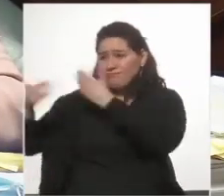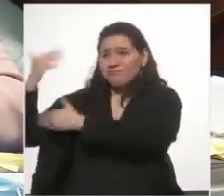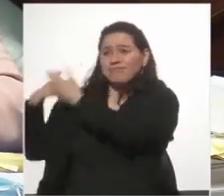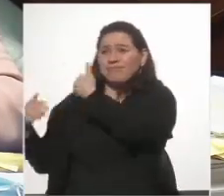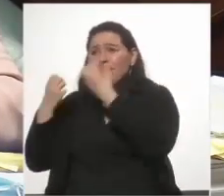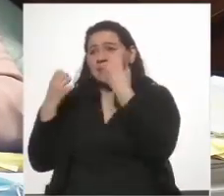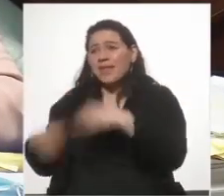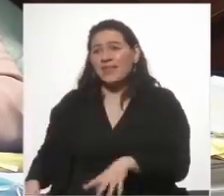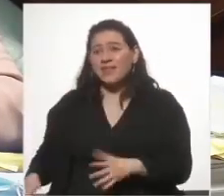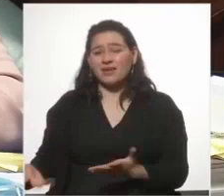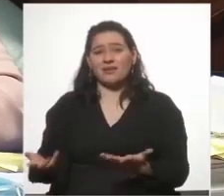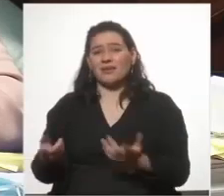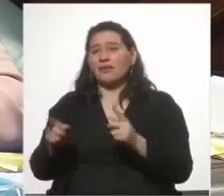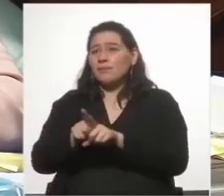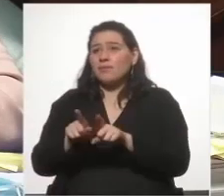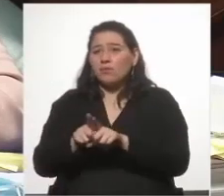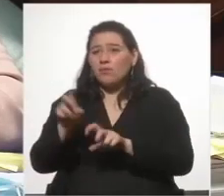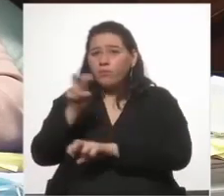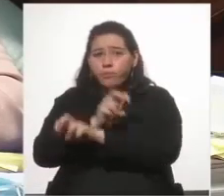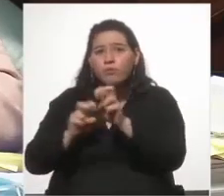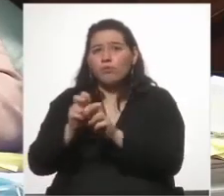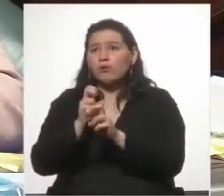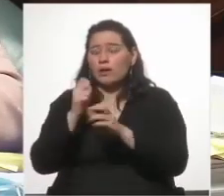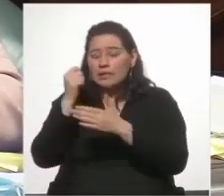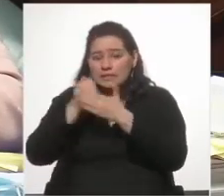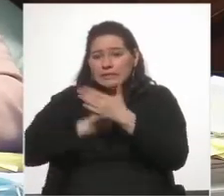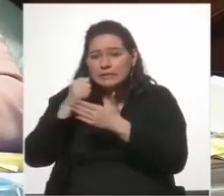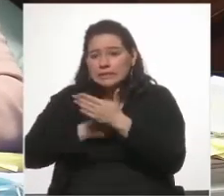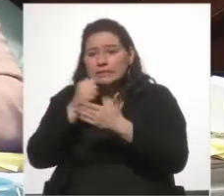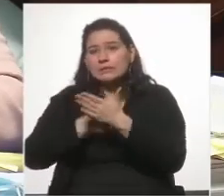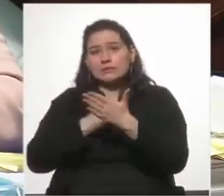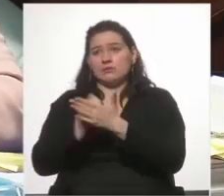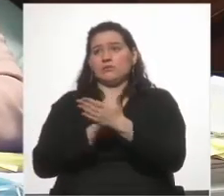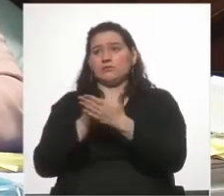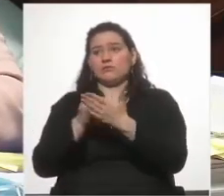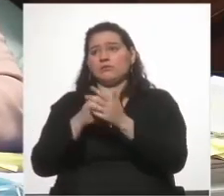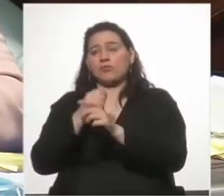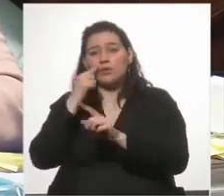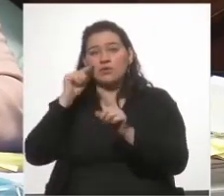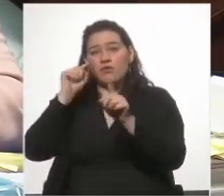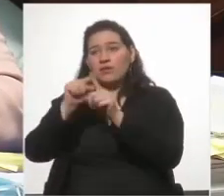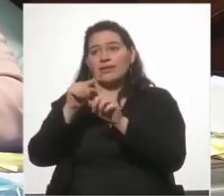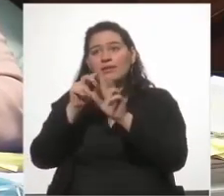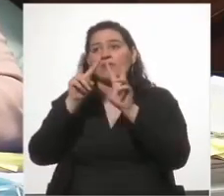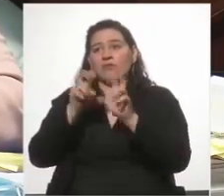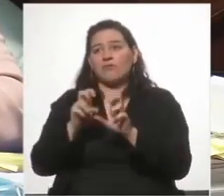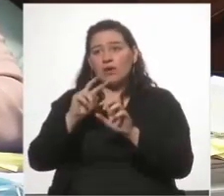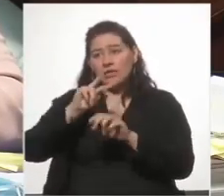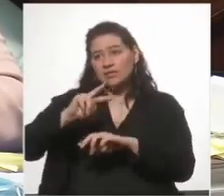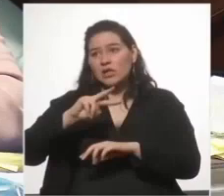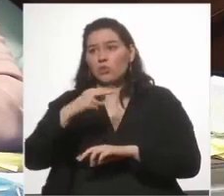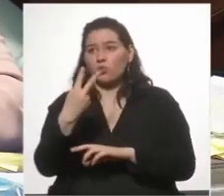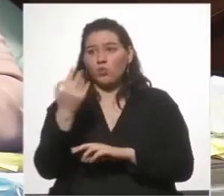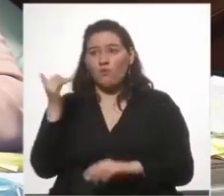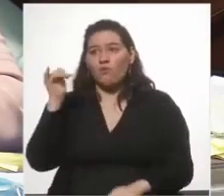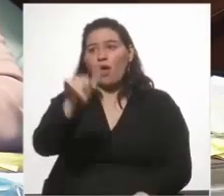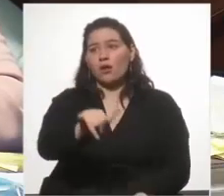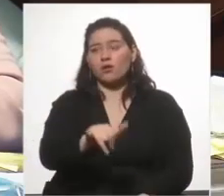o sea que se hizo lo posible porque se homologara porque el objeto del proceso era el segundo vuelo